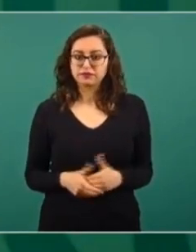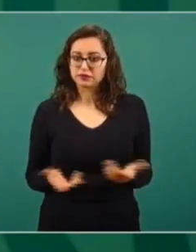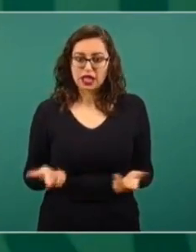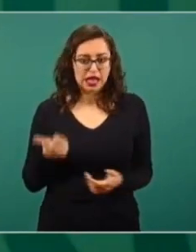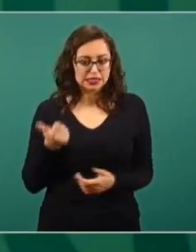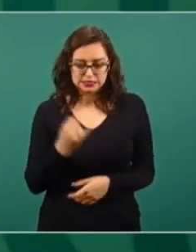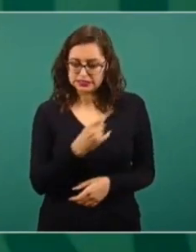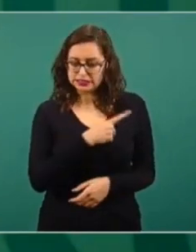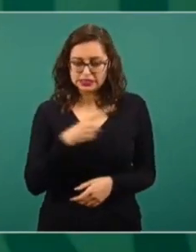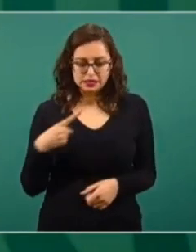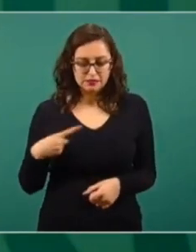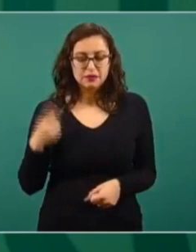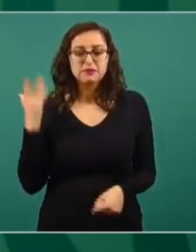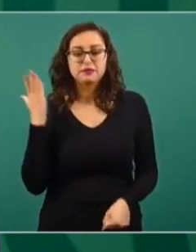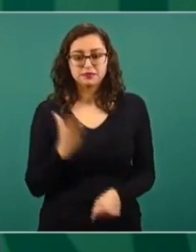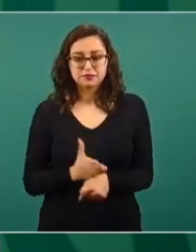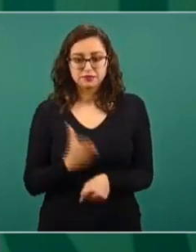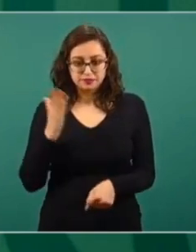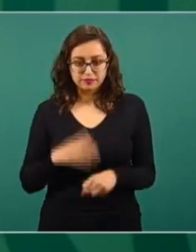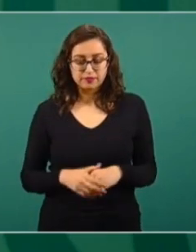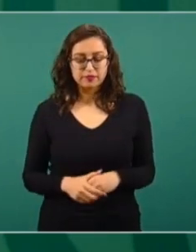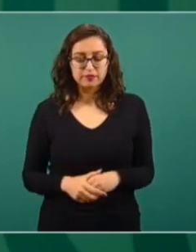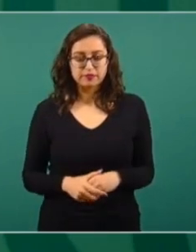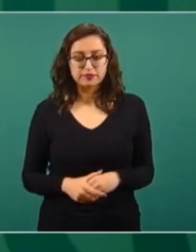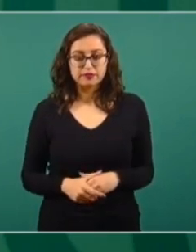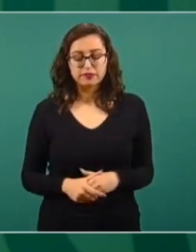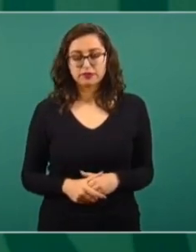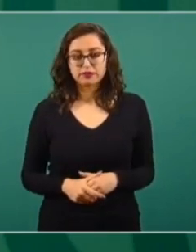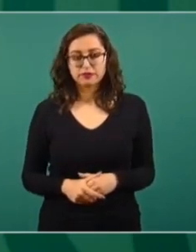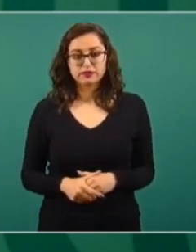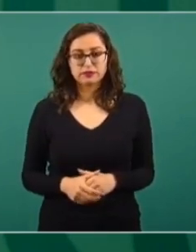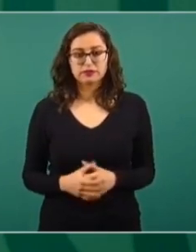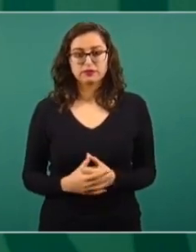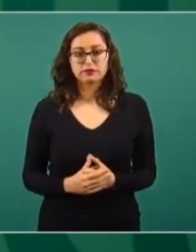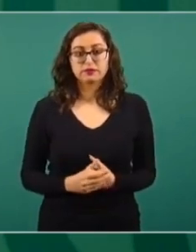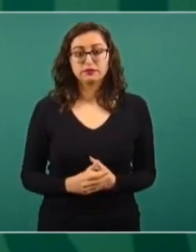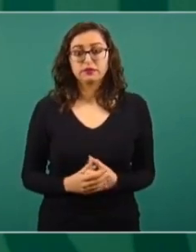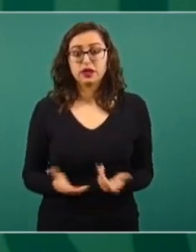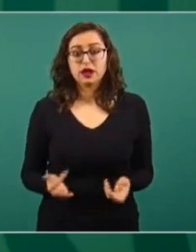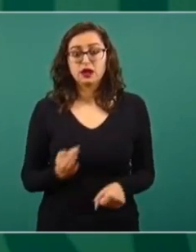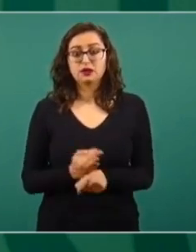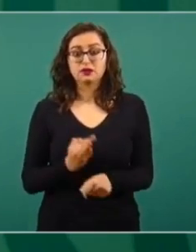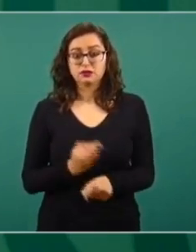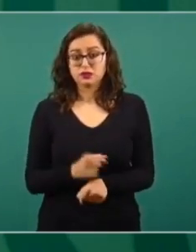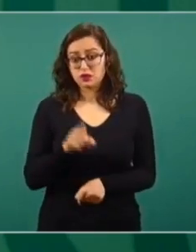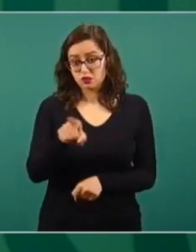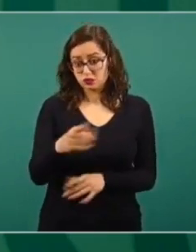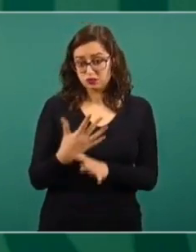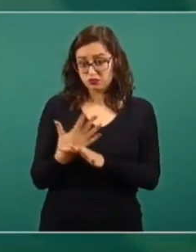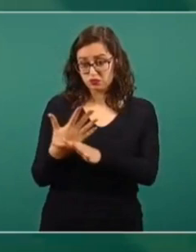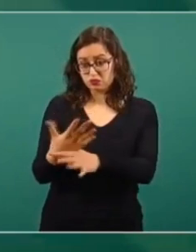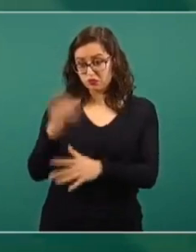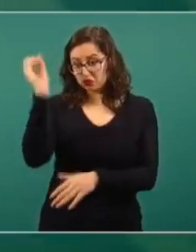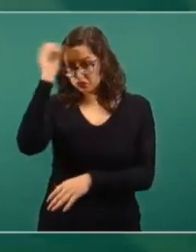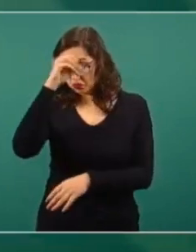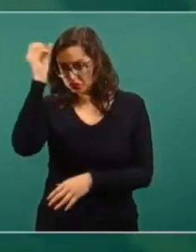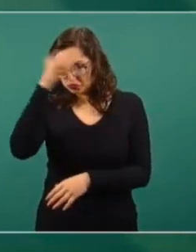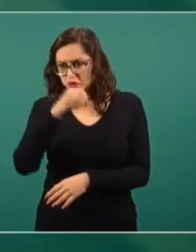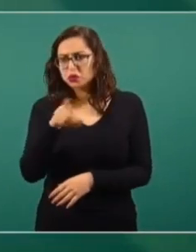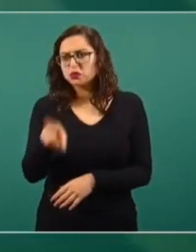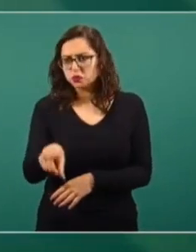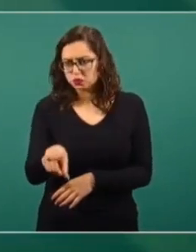Entonces, por lo que estás diciendo aquí, ellos van a atender tu